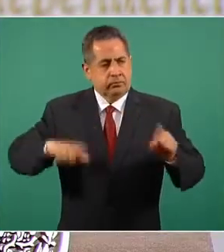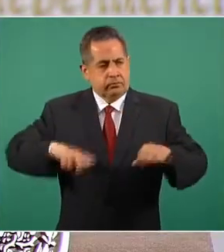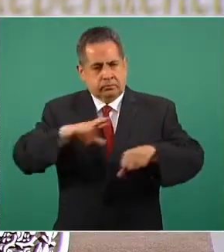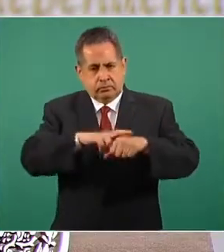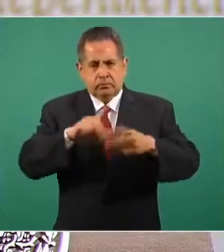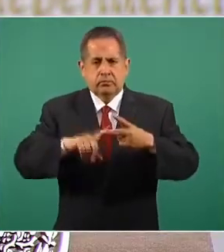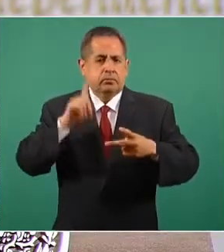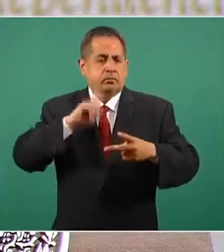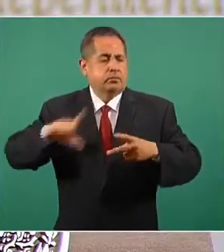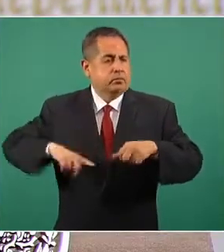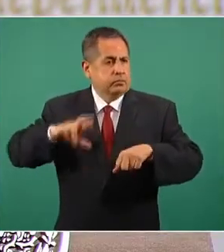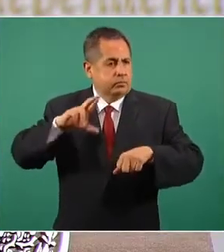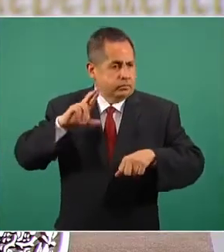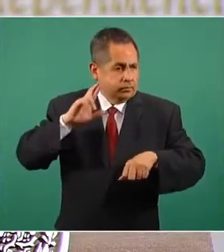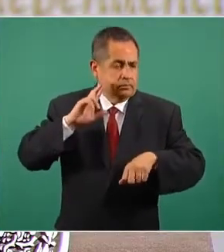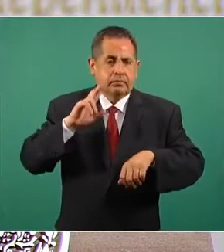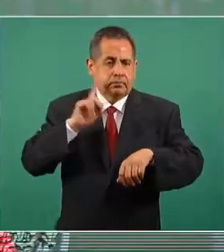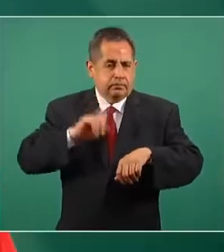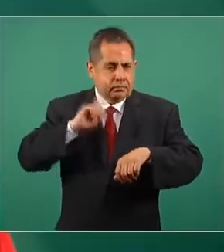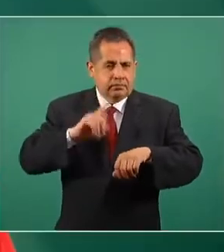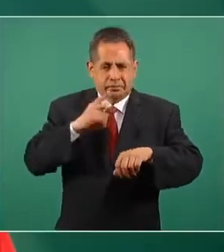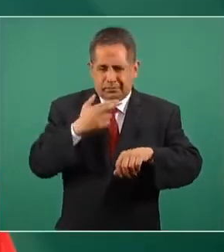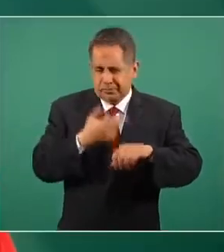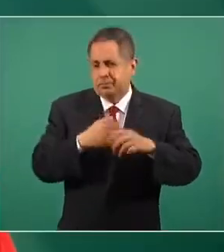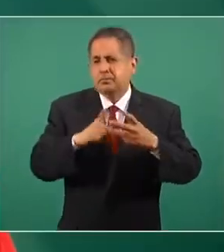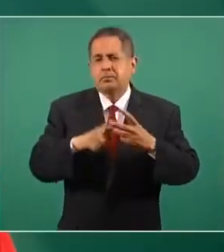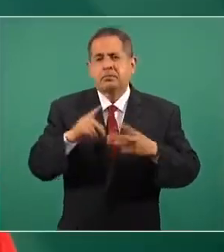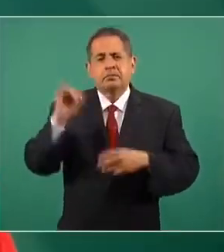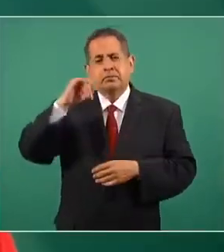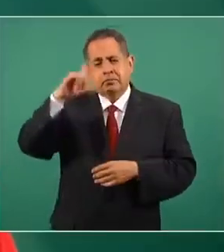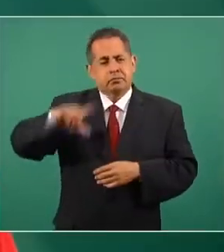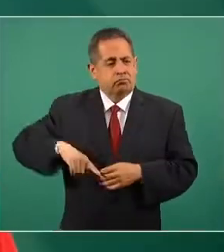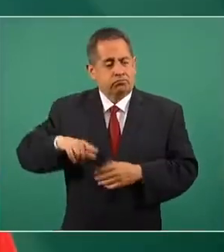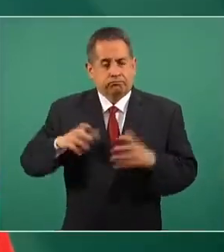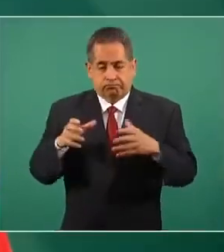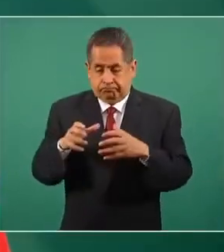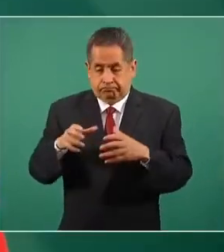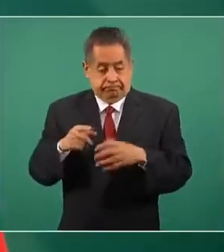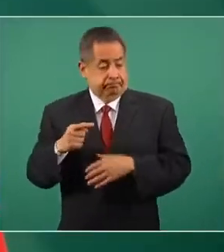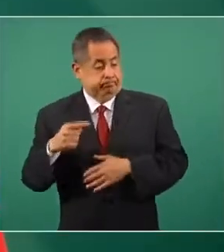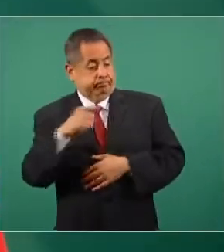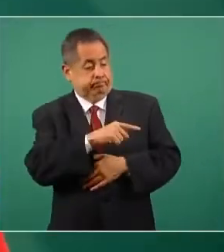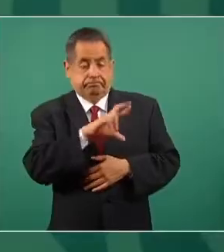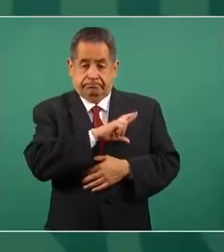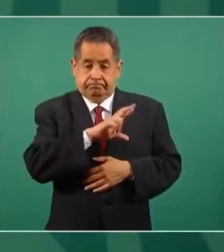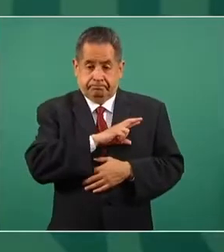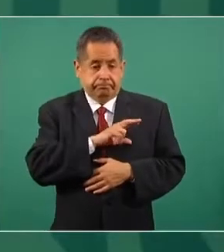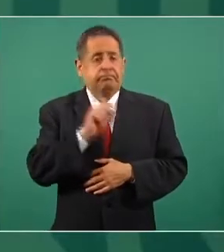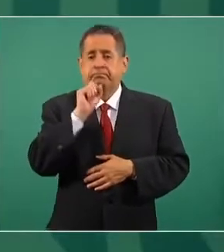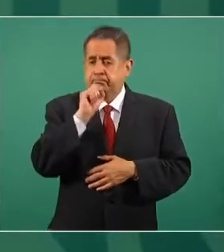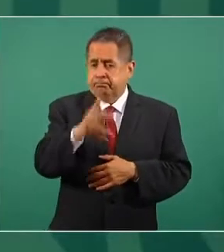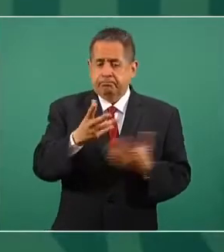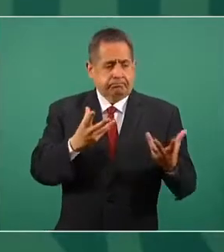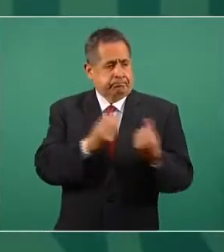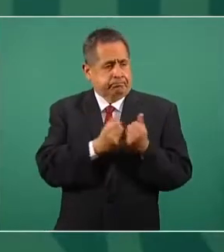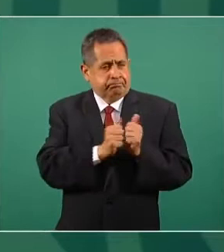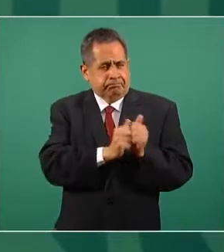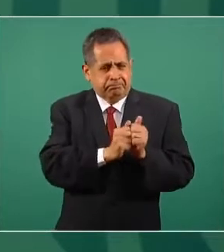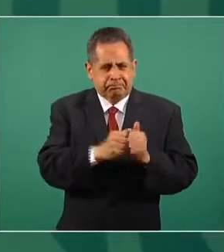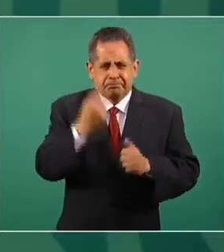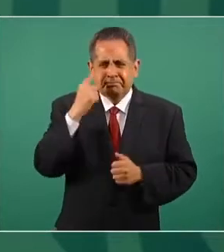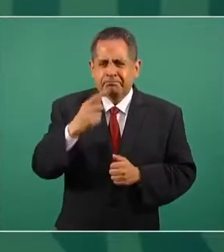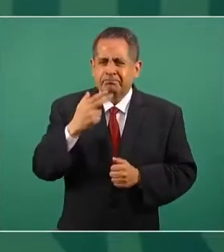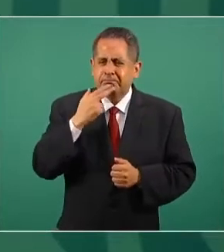gobernadora, jefa de gobierno y también con el sector económico, con el sector privado, para optimizar los